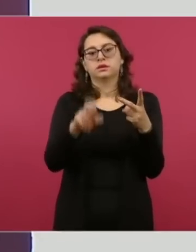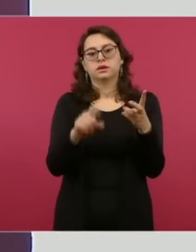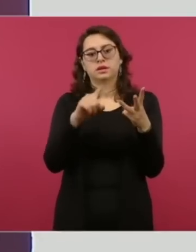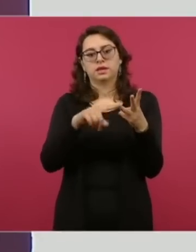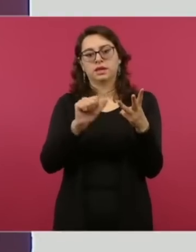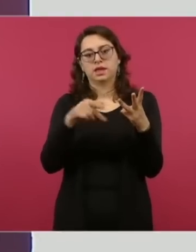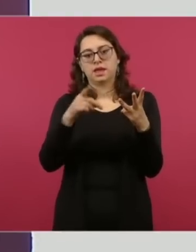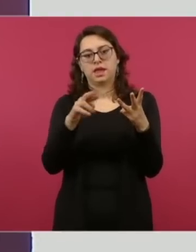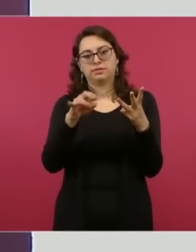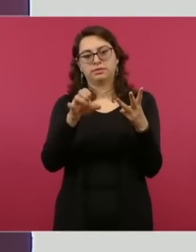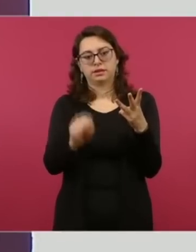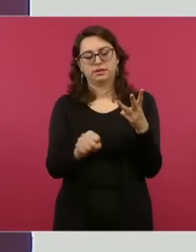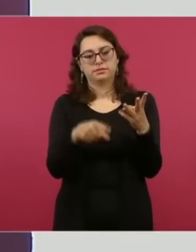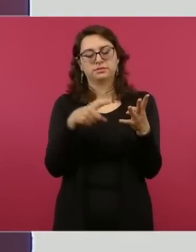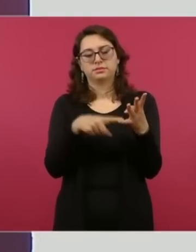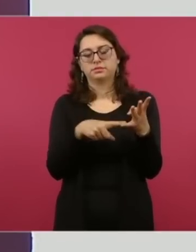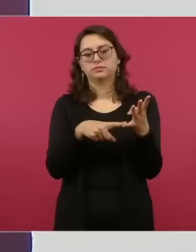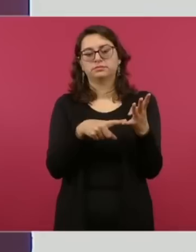Enestrosa,